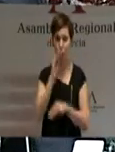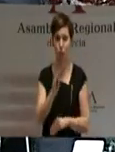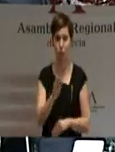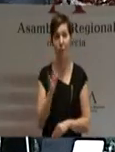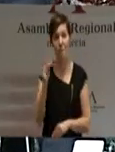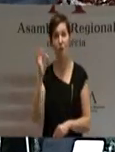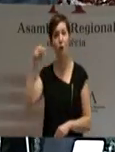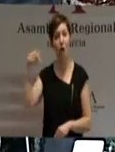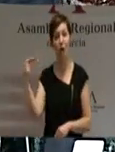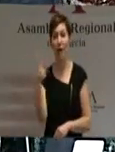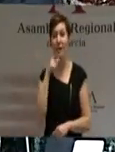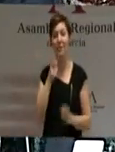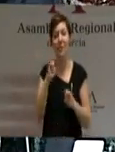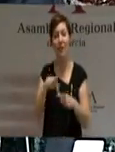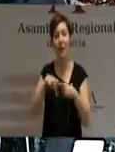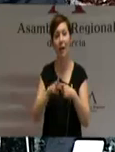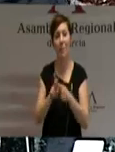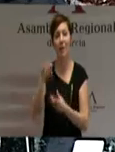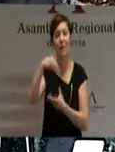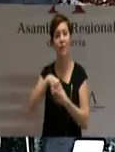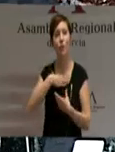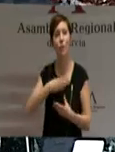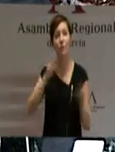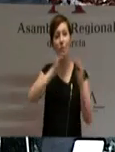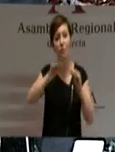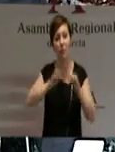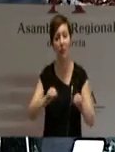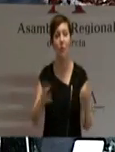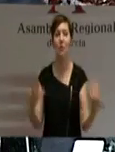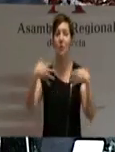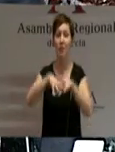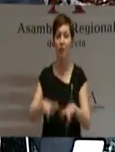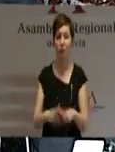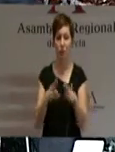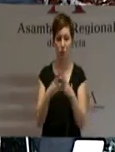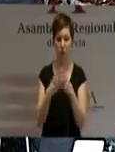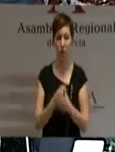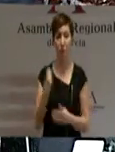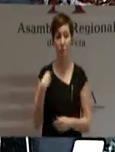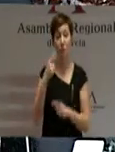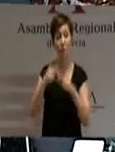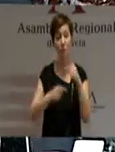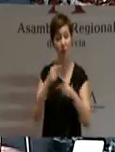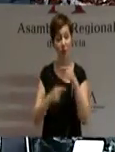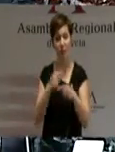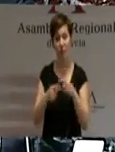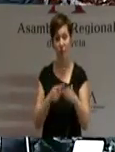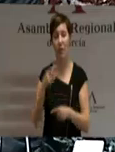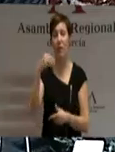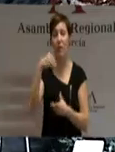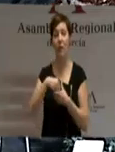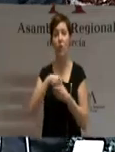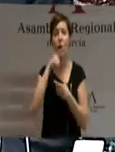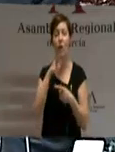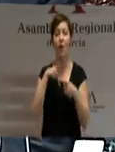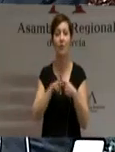dispongan de herramientas formativas y de reinserción social. La familia, más que nunca, se constituye en instrumento claro